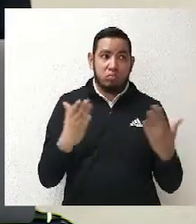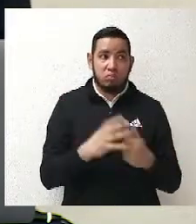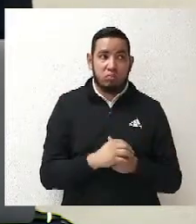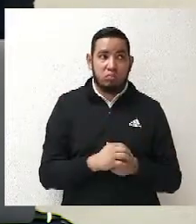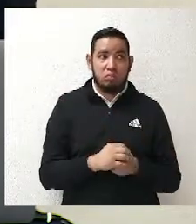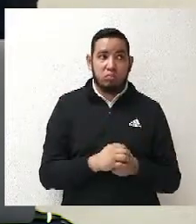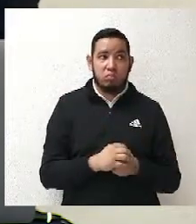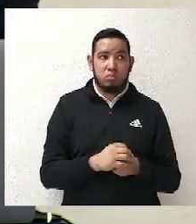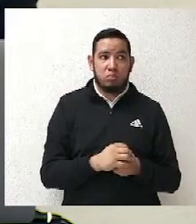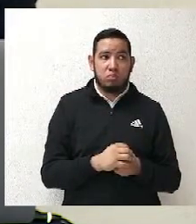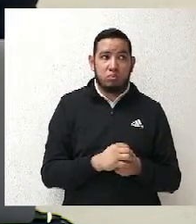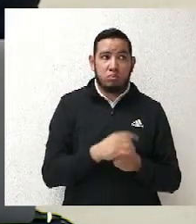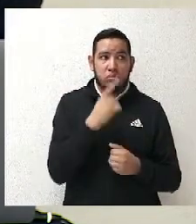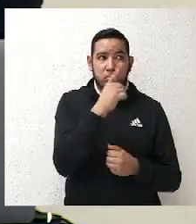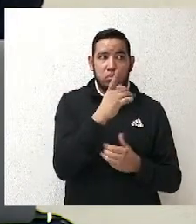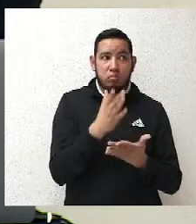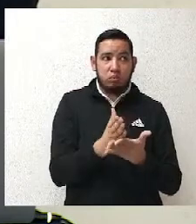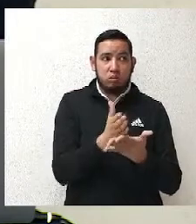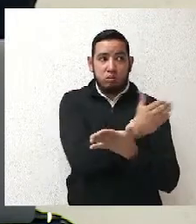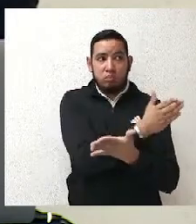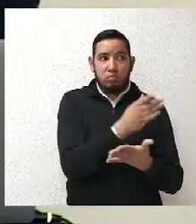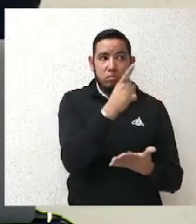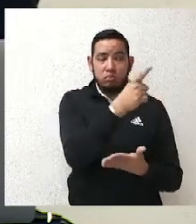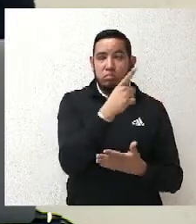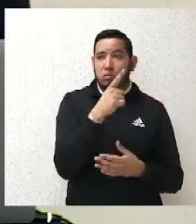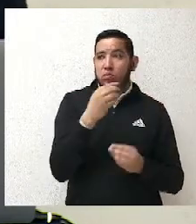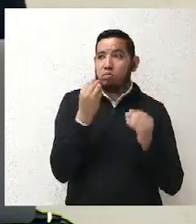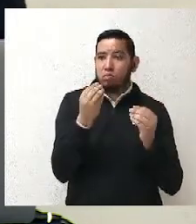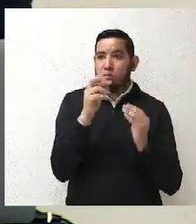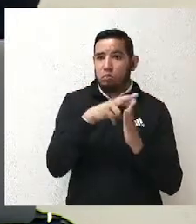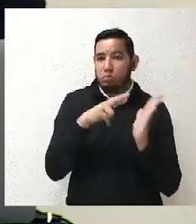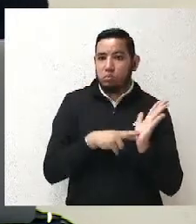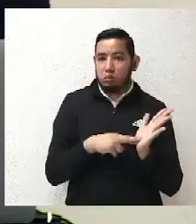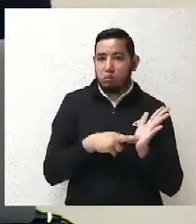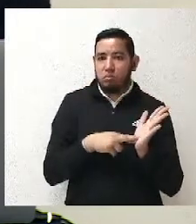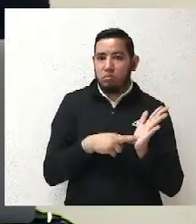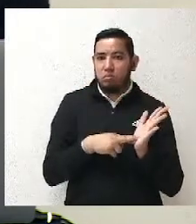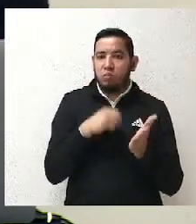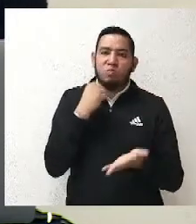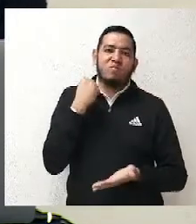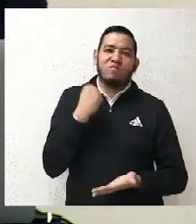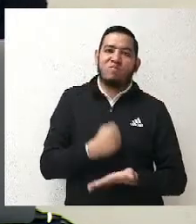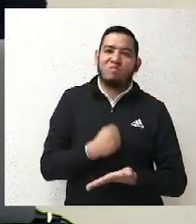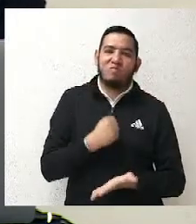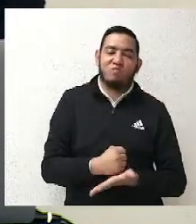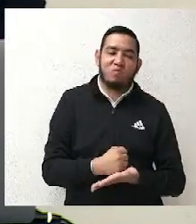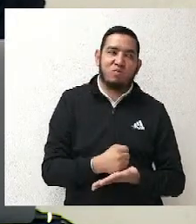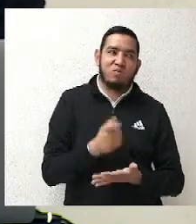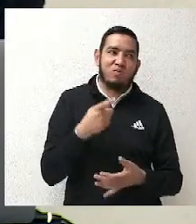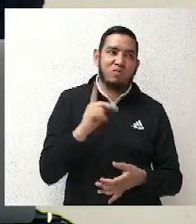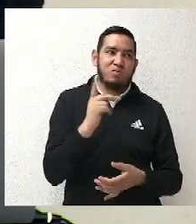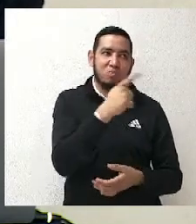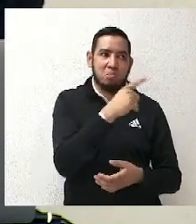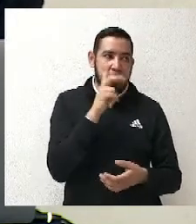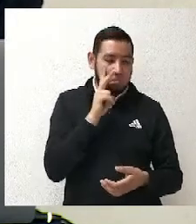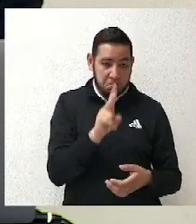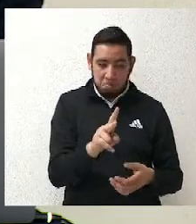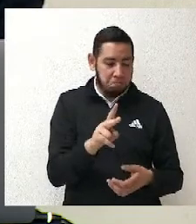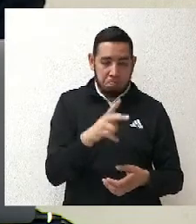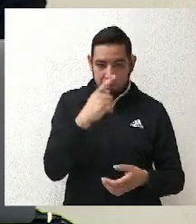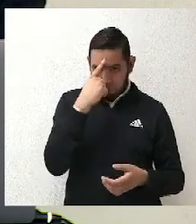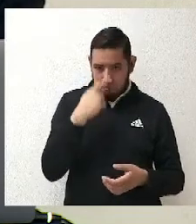Ahora, en la parte actora alegada mucho es que yo gané en las encuestas, pero es que las encuestas no definían al candidato ni al precandidato.